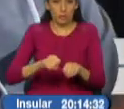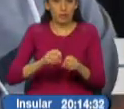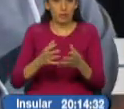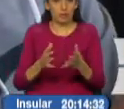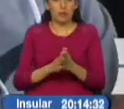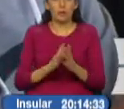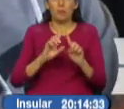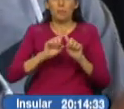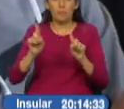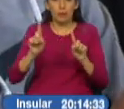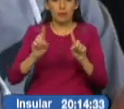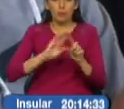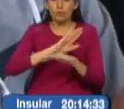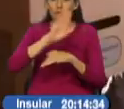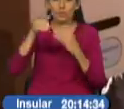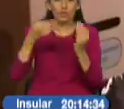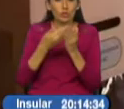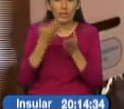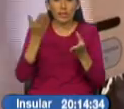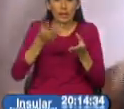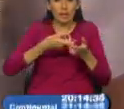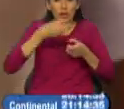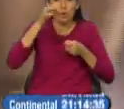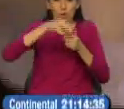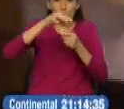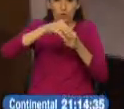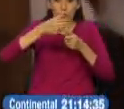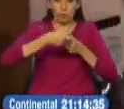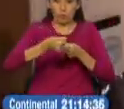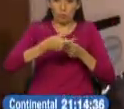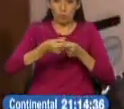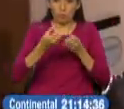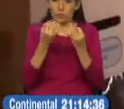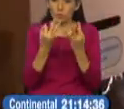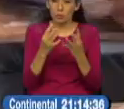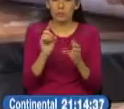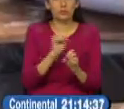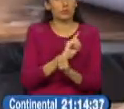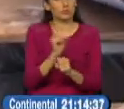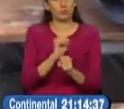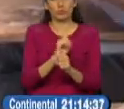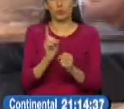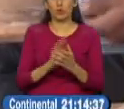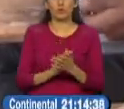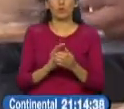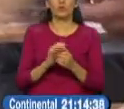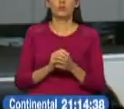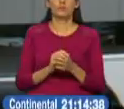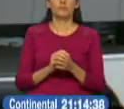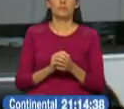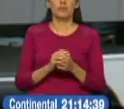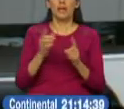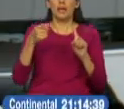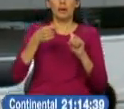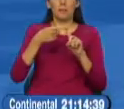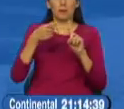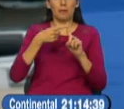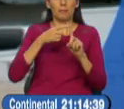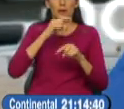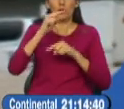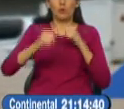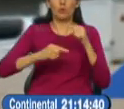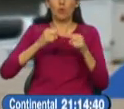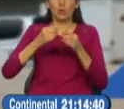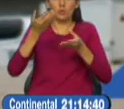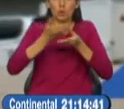El artículo 138 del Código de la Democracia dispone a la verificación del número de sufragios tan solo en tres casos. El primero, cuando un